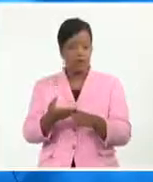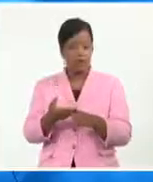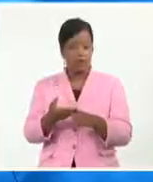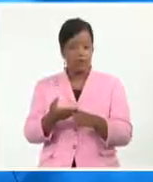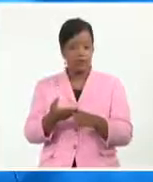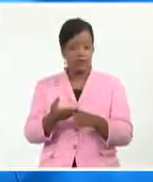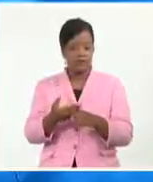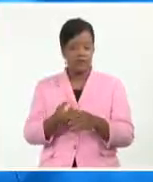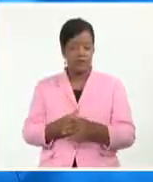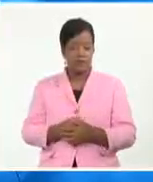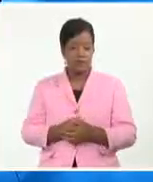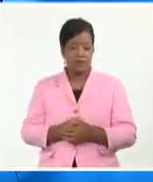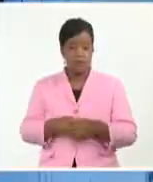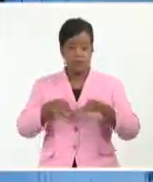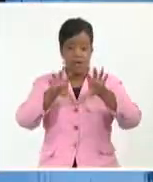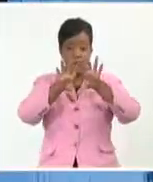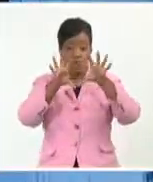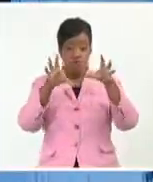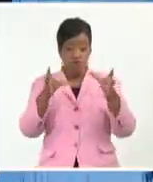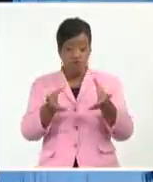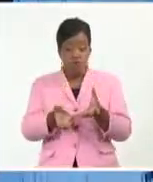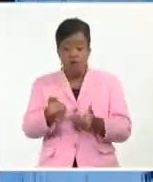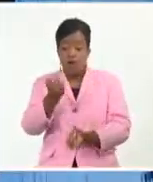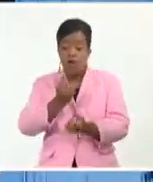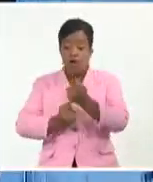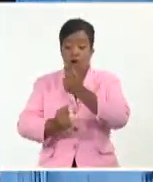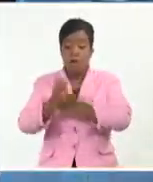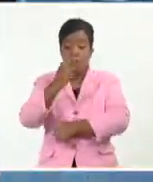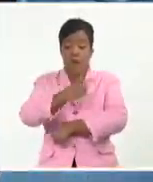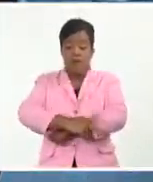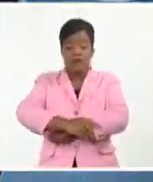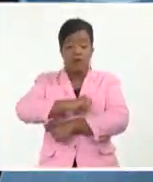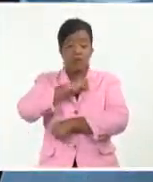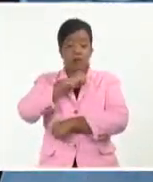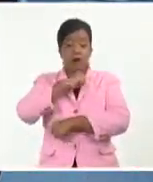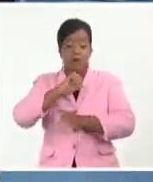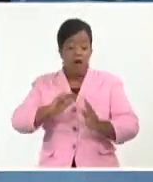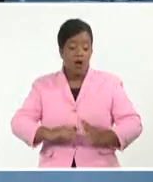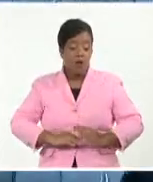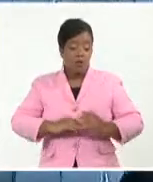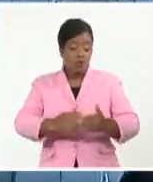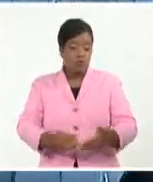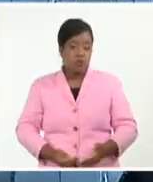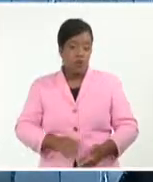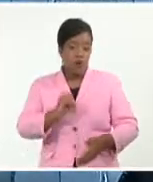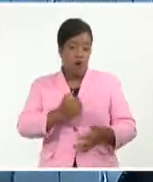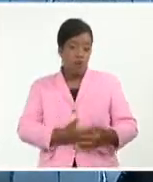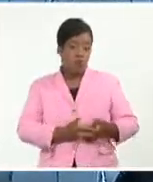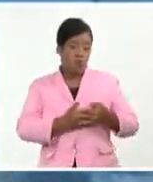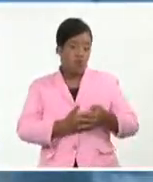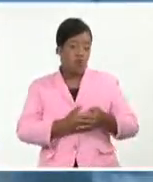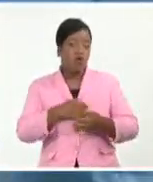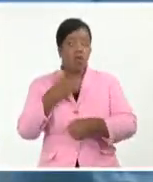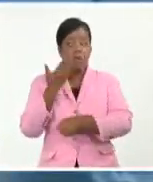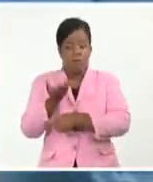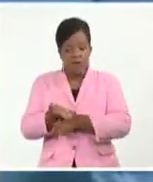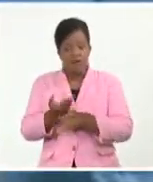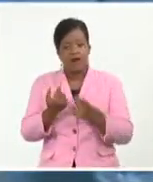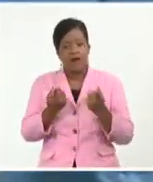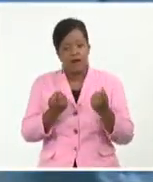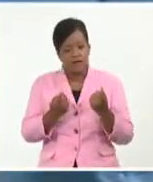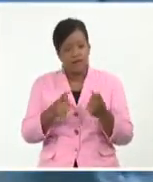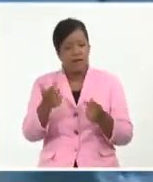En el mundo hay países, amigos, donde las madres que lactan han solicitado incluso ser incluidas en la vacunación, ellas mismas,